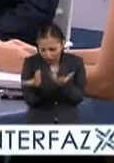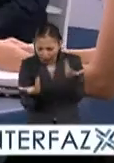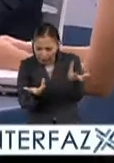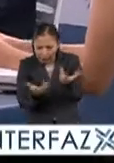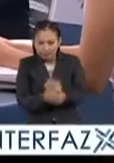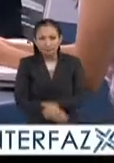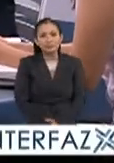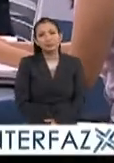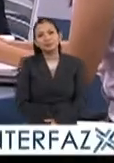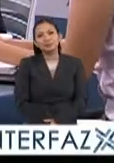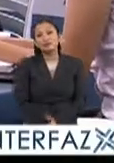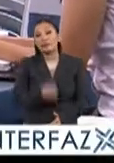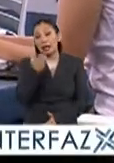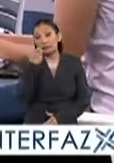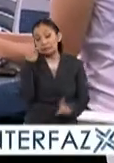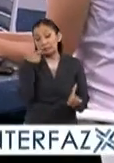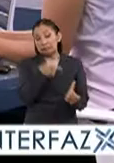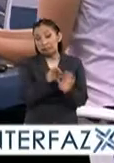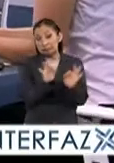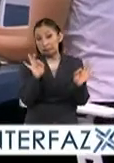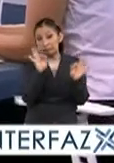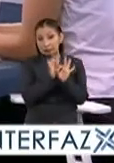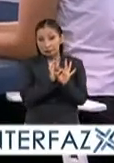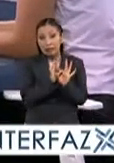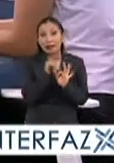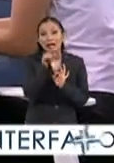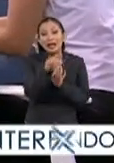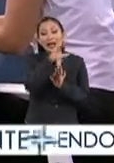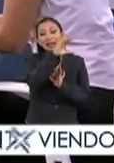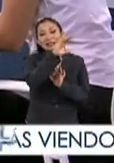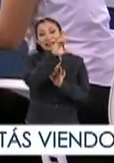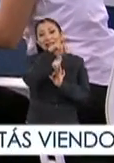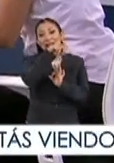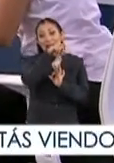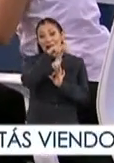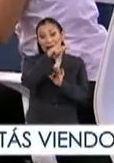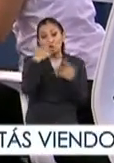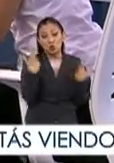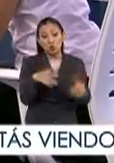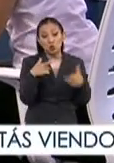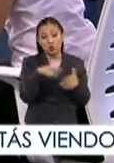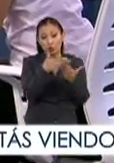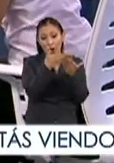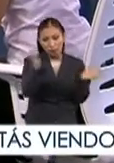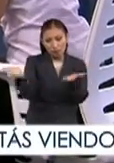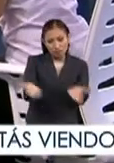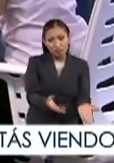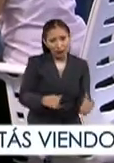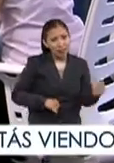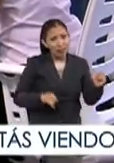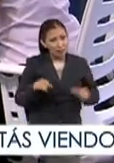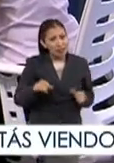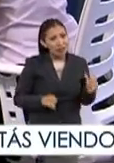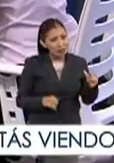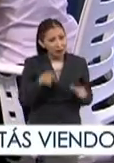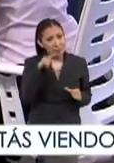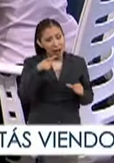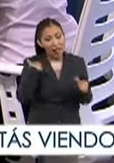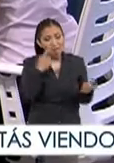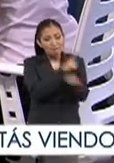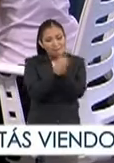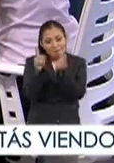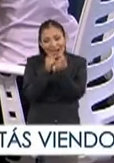claro yo creo que este es un detalle muy importante que el CENART pues abre este tipo de actividades también a la